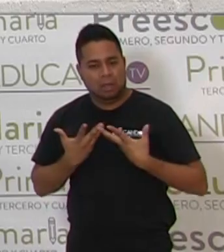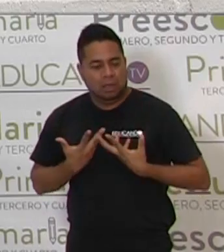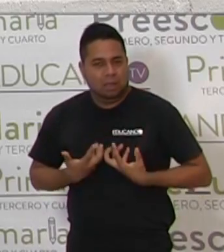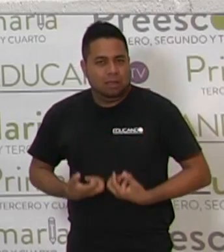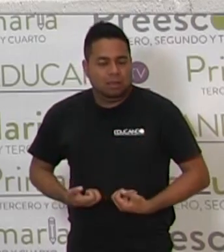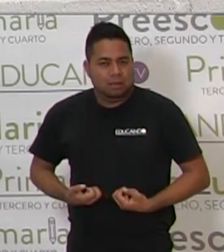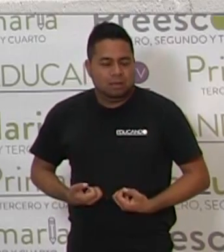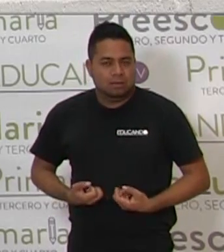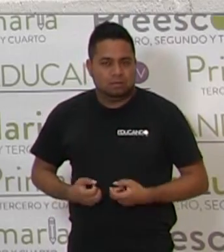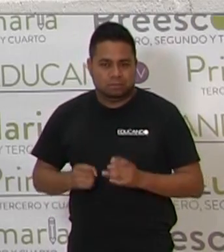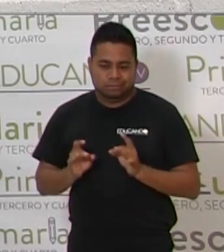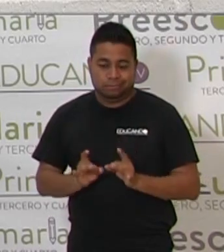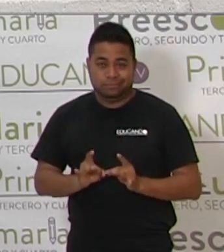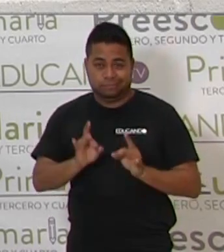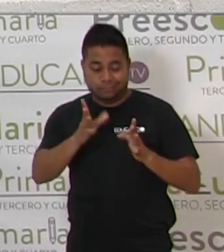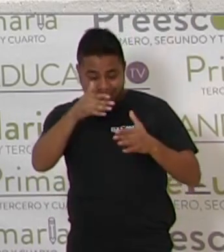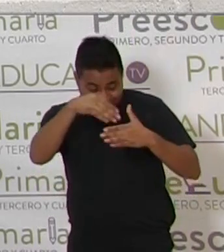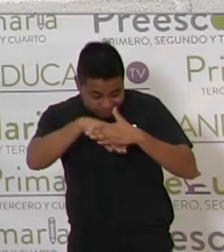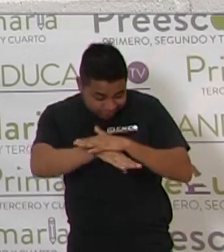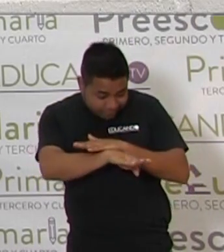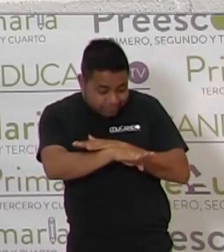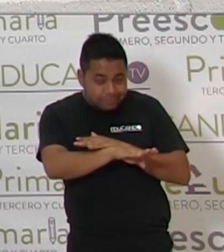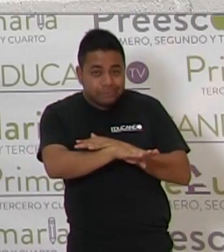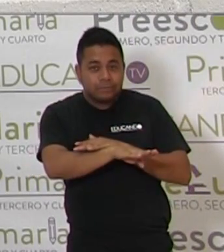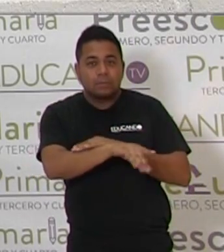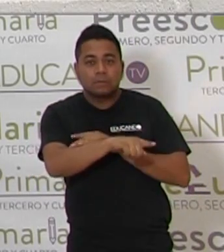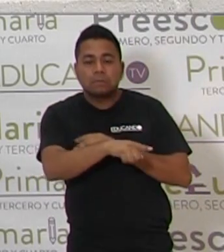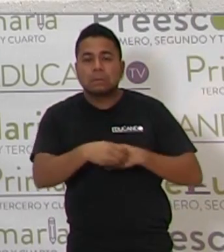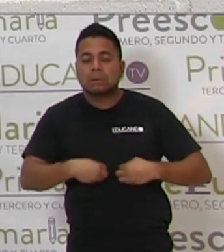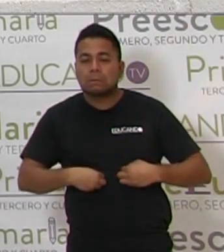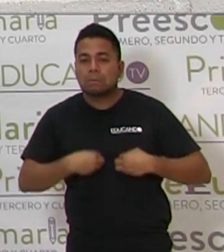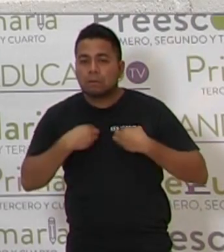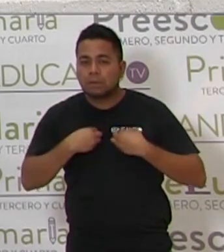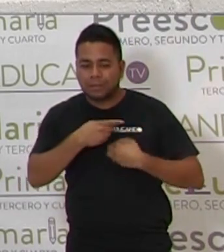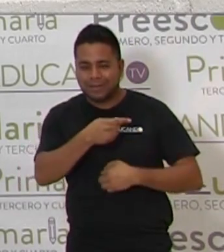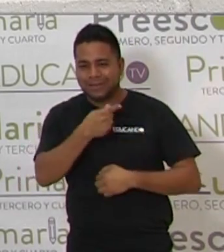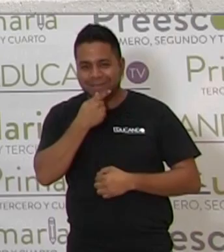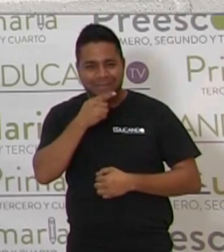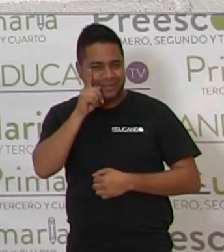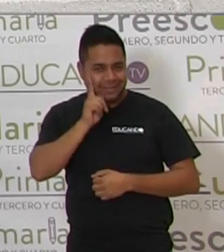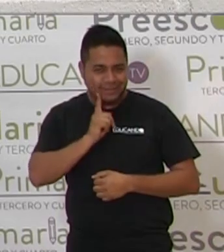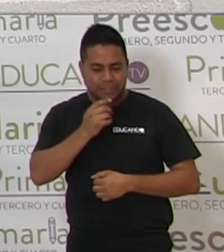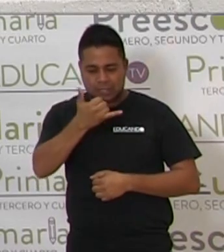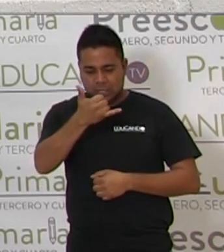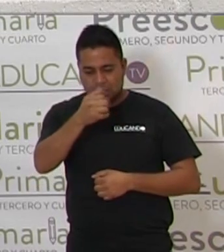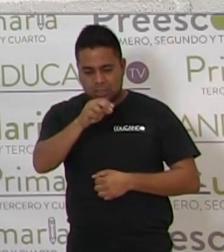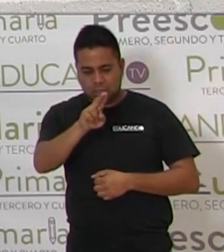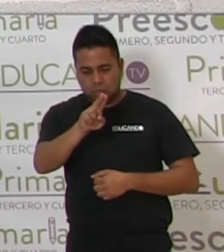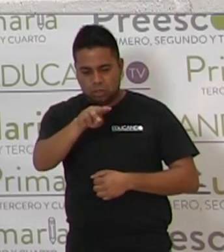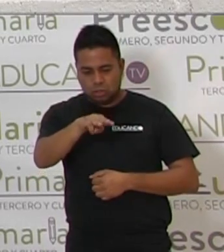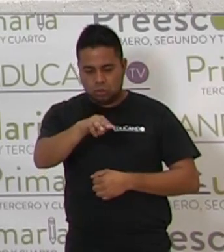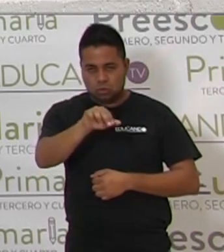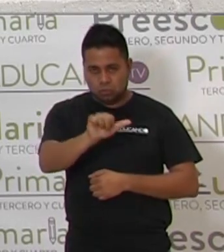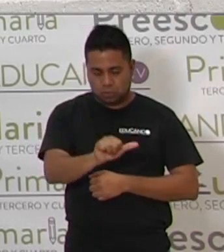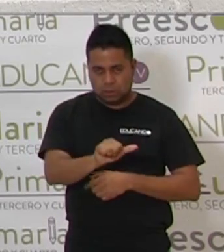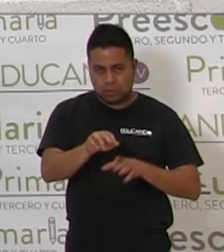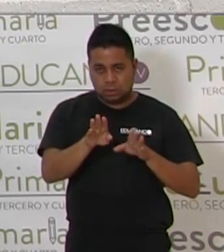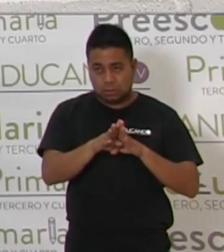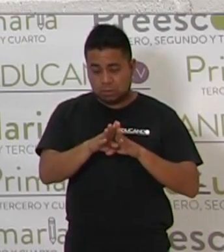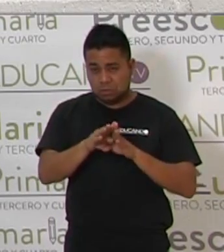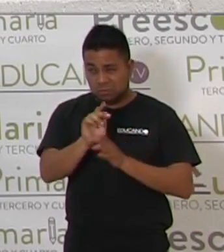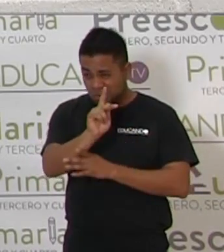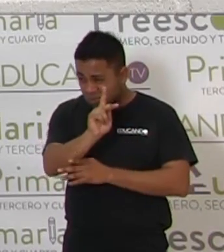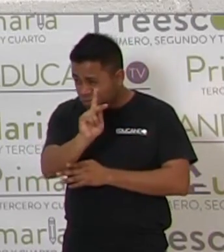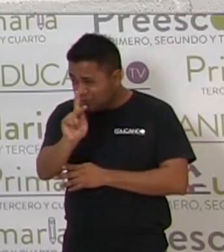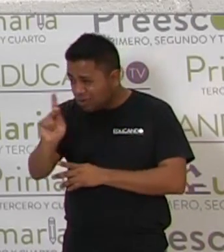En uno de esos túneles vivía Yuma, que, a